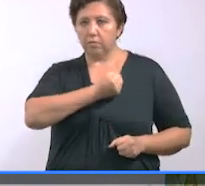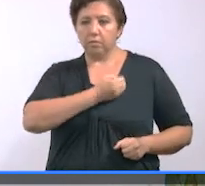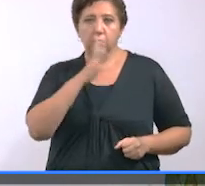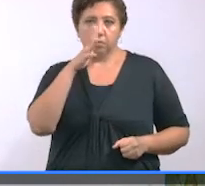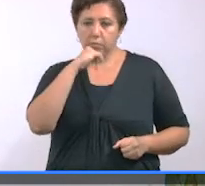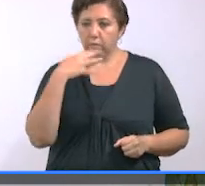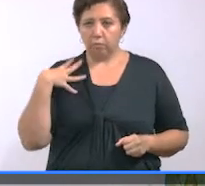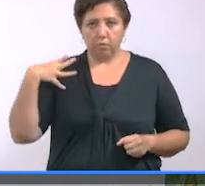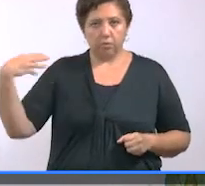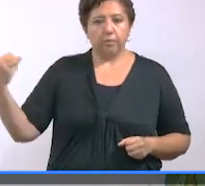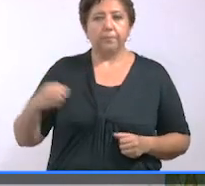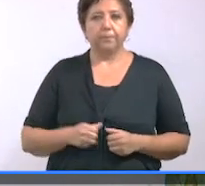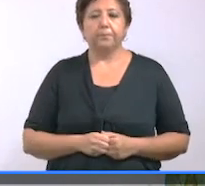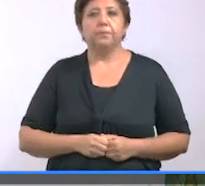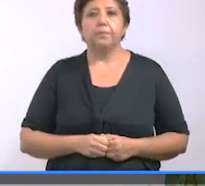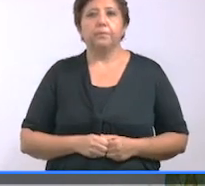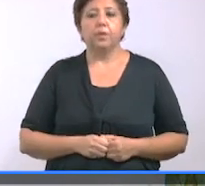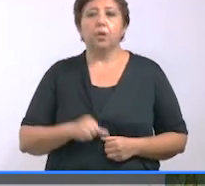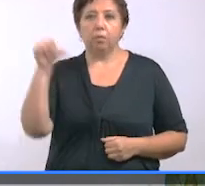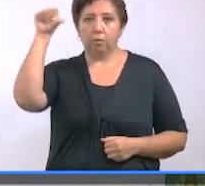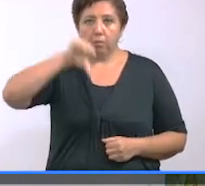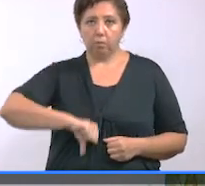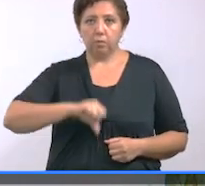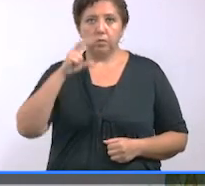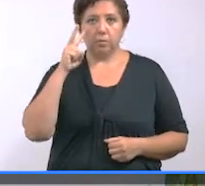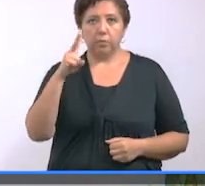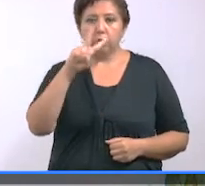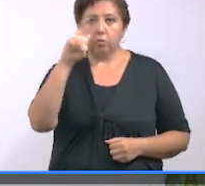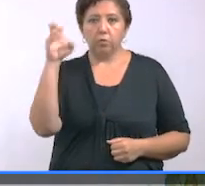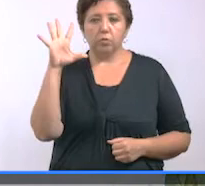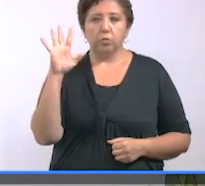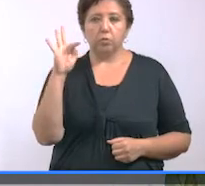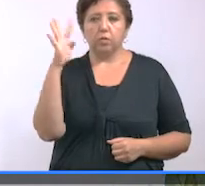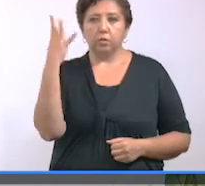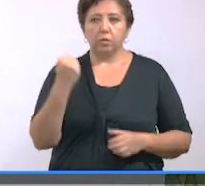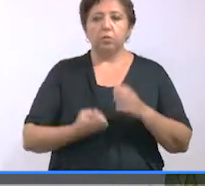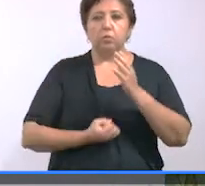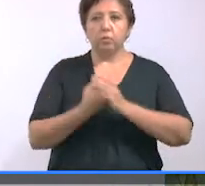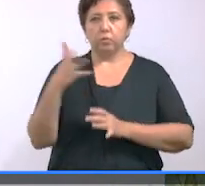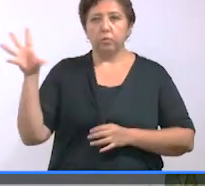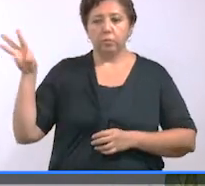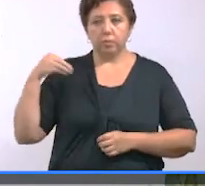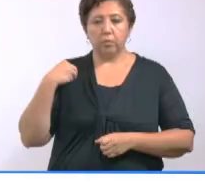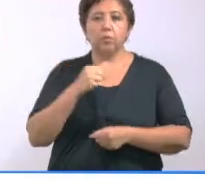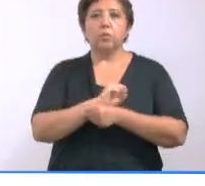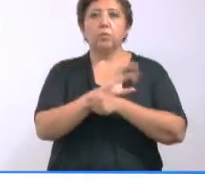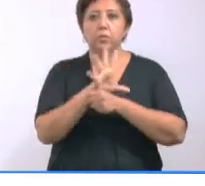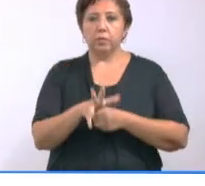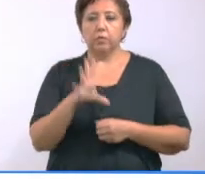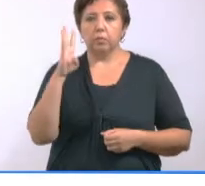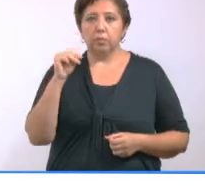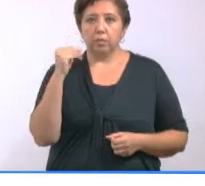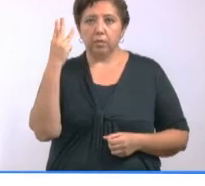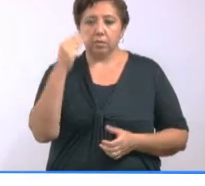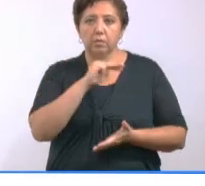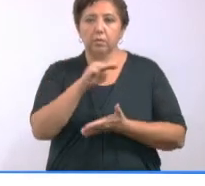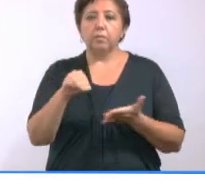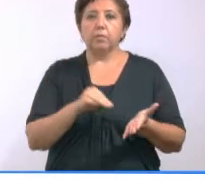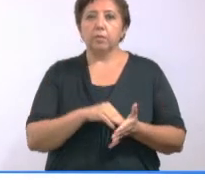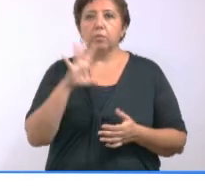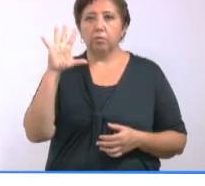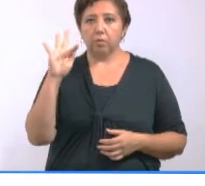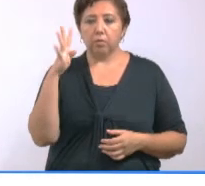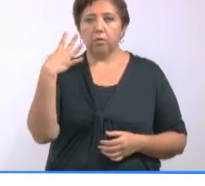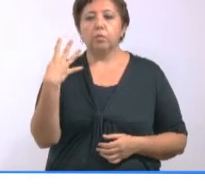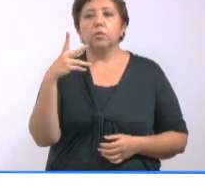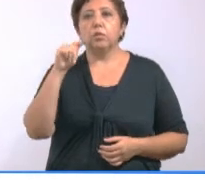presentan síntomas ni pueden contagiar. Hoy se detectaron 249 nuevos contagios de coronavirus. 93 en Mérida, 44